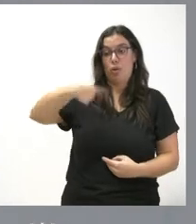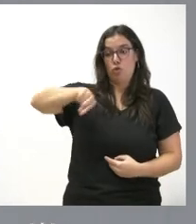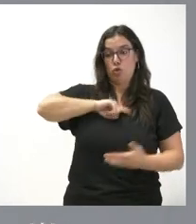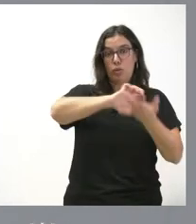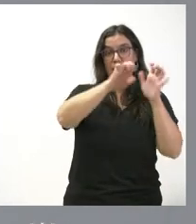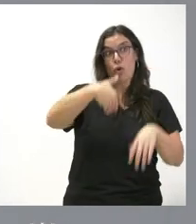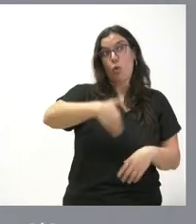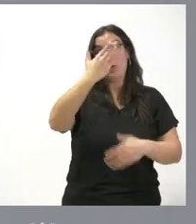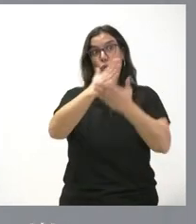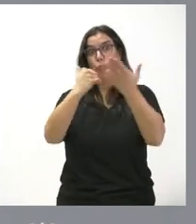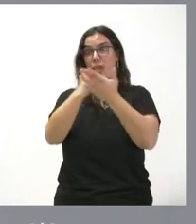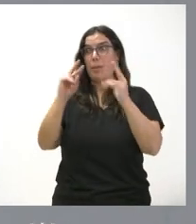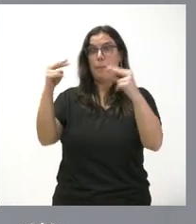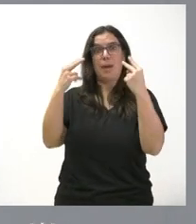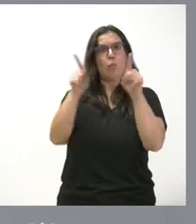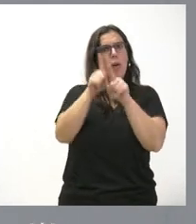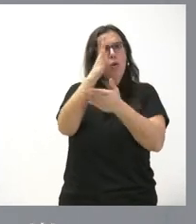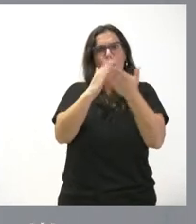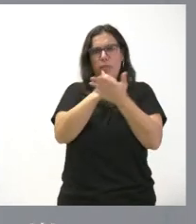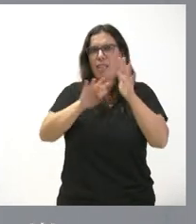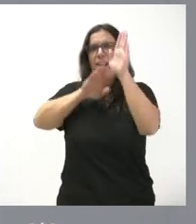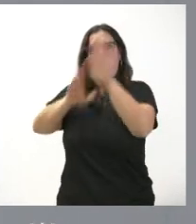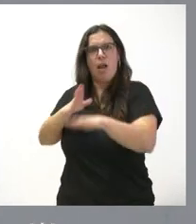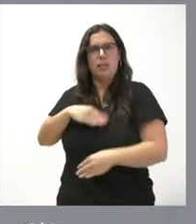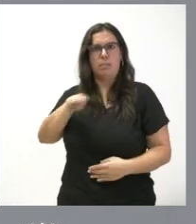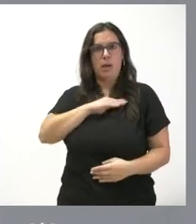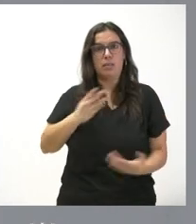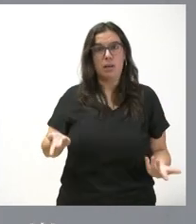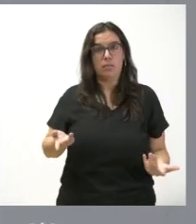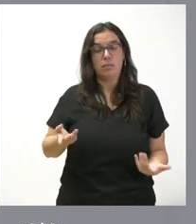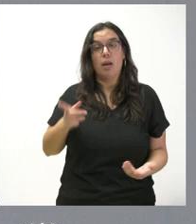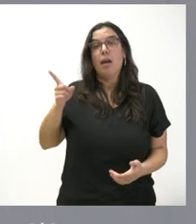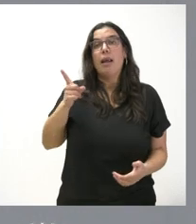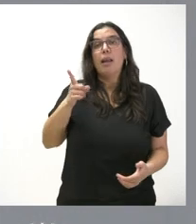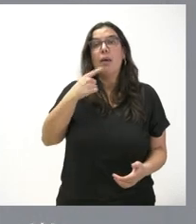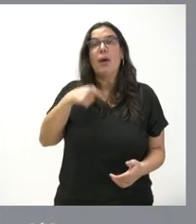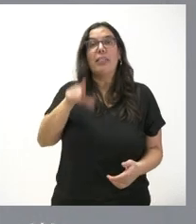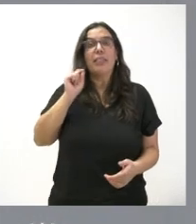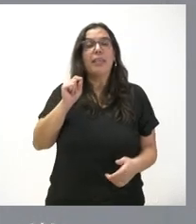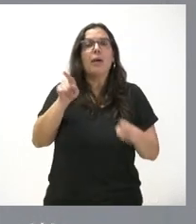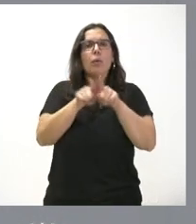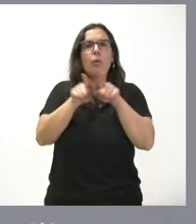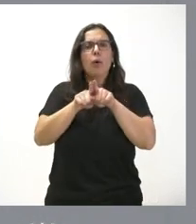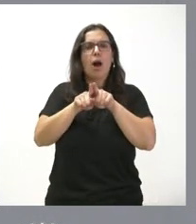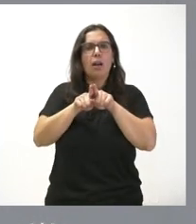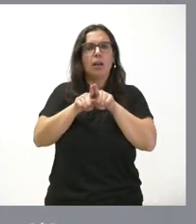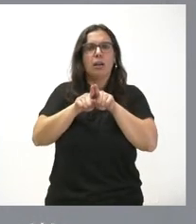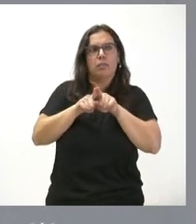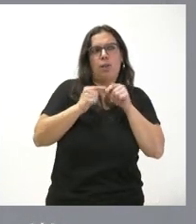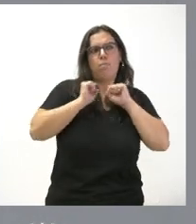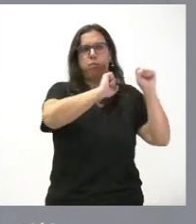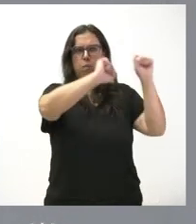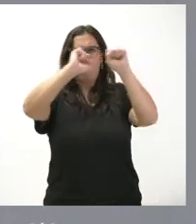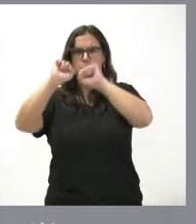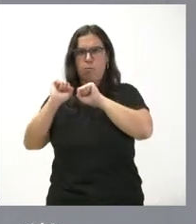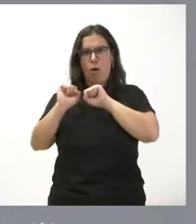comunidades autónomas como lo que somos comunidades autónomas leales a España y que él ha decidido quedarse dentro de un muro encerrado y construir ese muro solo